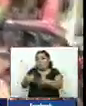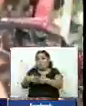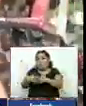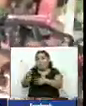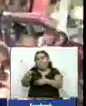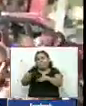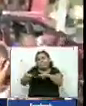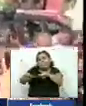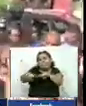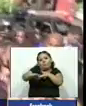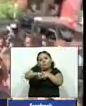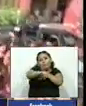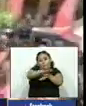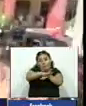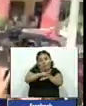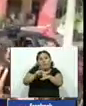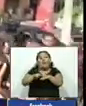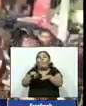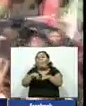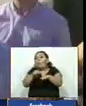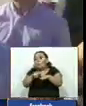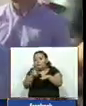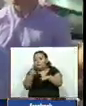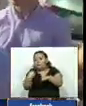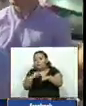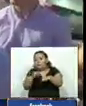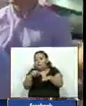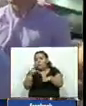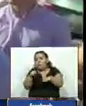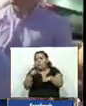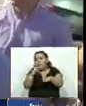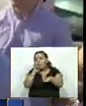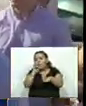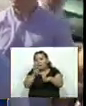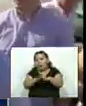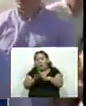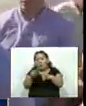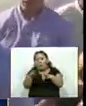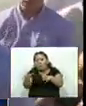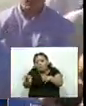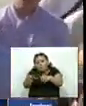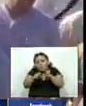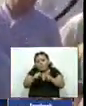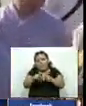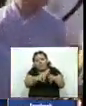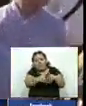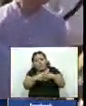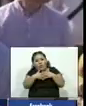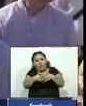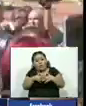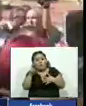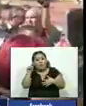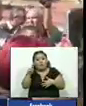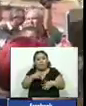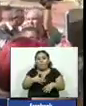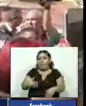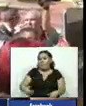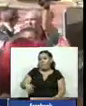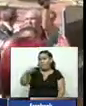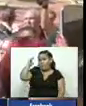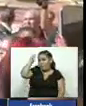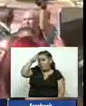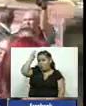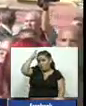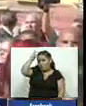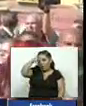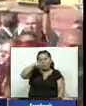la bahía de Guantánamo el jueves y aseguró que el endurecimiento del embargo estadounidense por parte del presidente Donald Trump